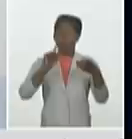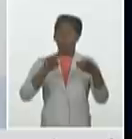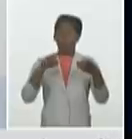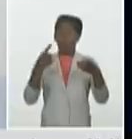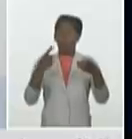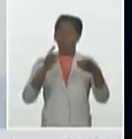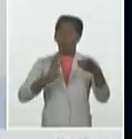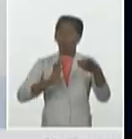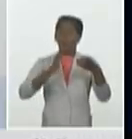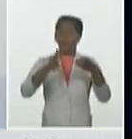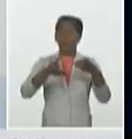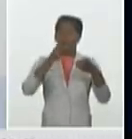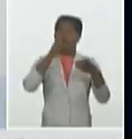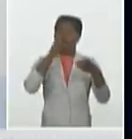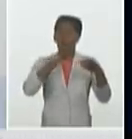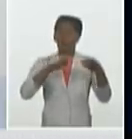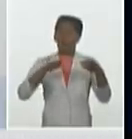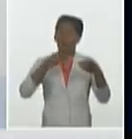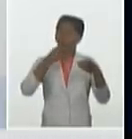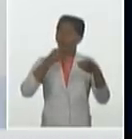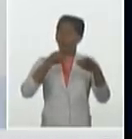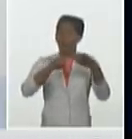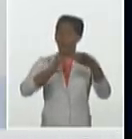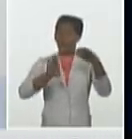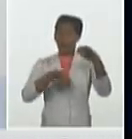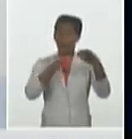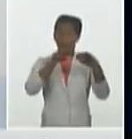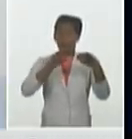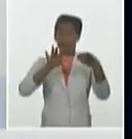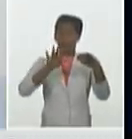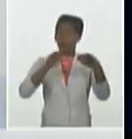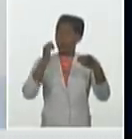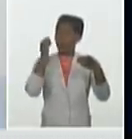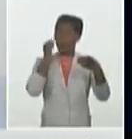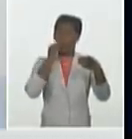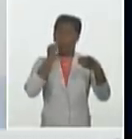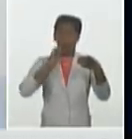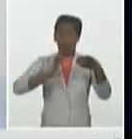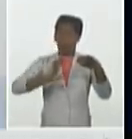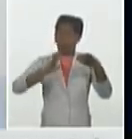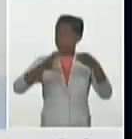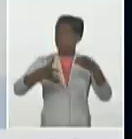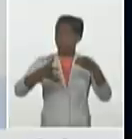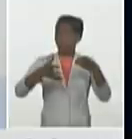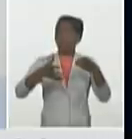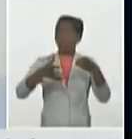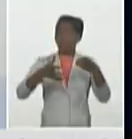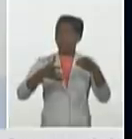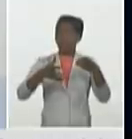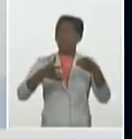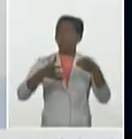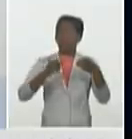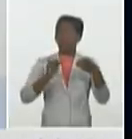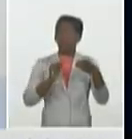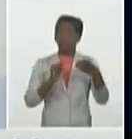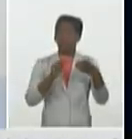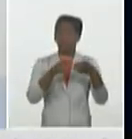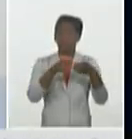son los de 18 y menos años de edad que que tienen